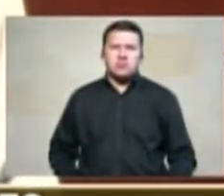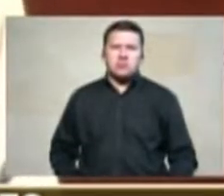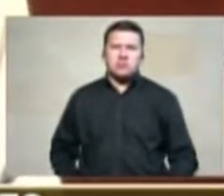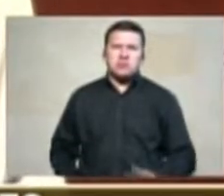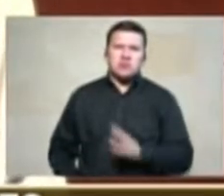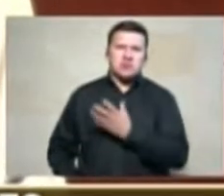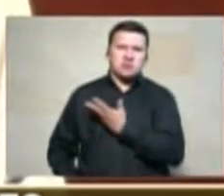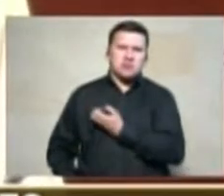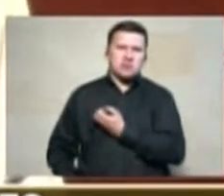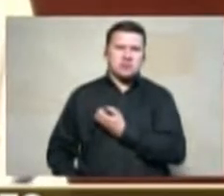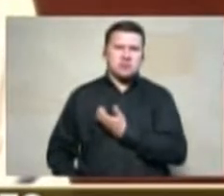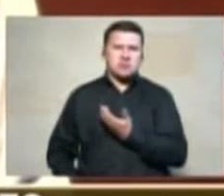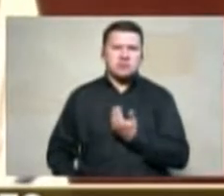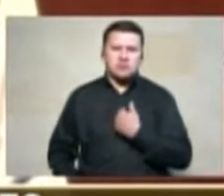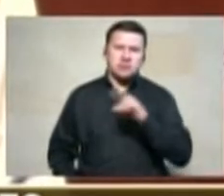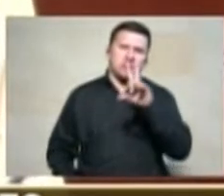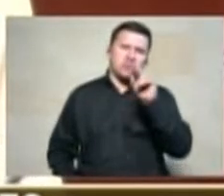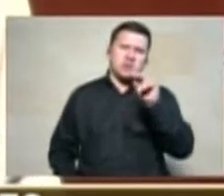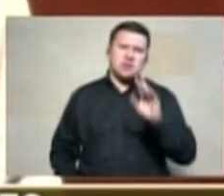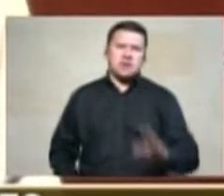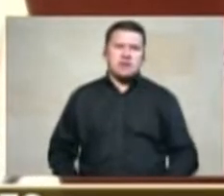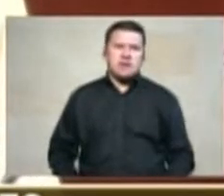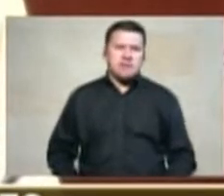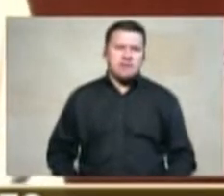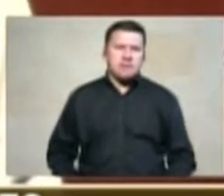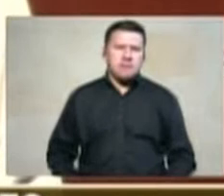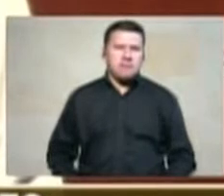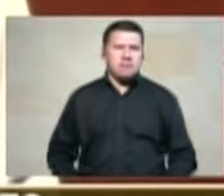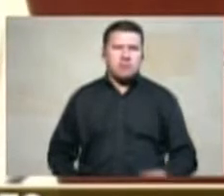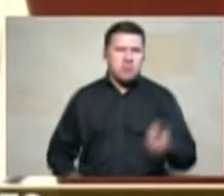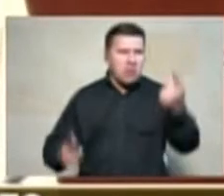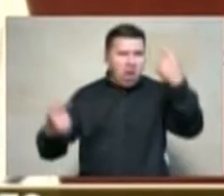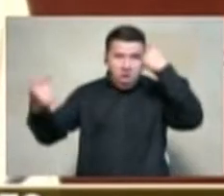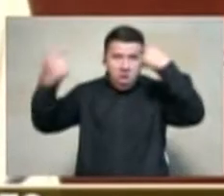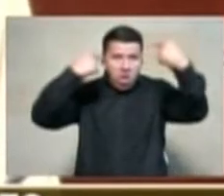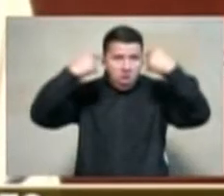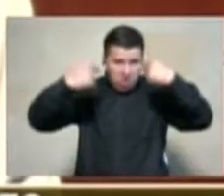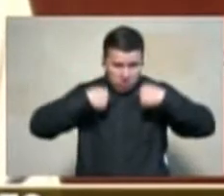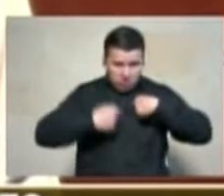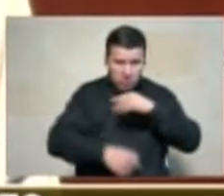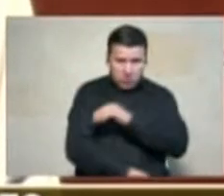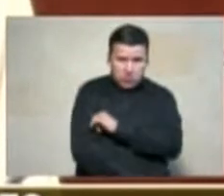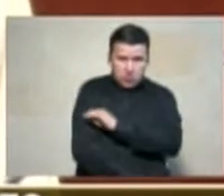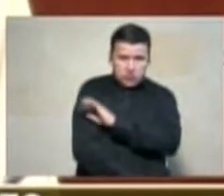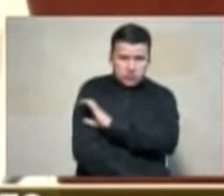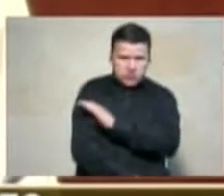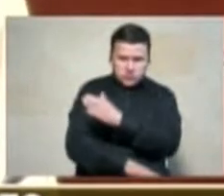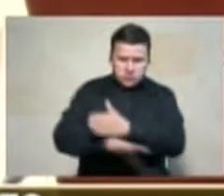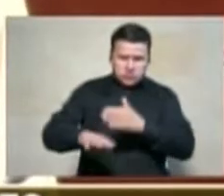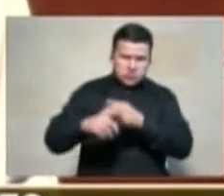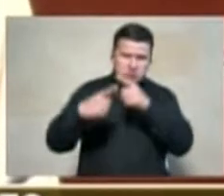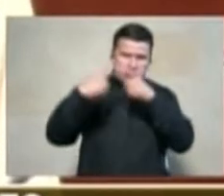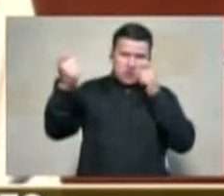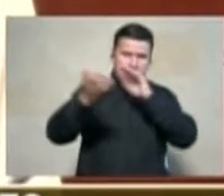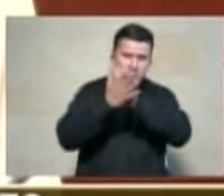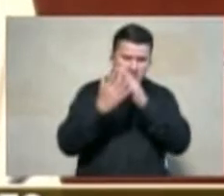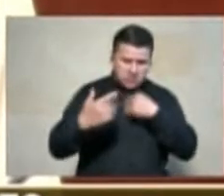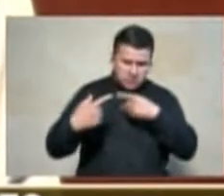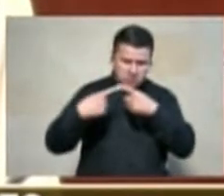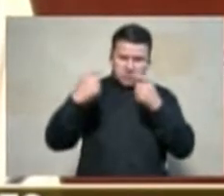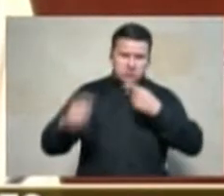lastimosamente hoy cuando nos oponemos nos catalogan como grupo paramilitar antirrestitución y enemigos de la paz